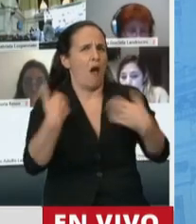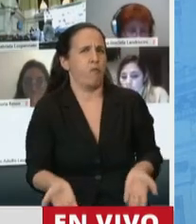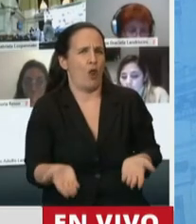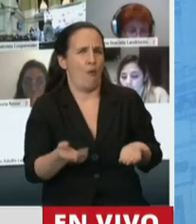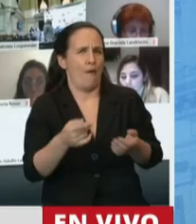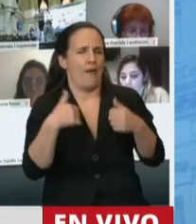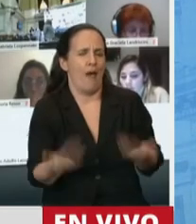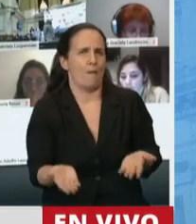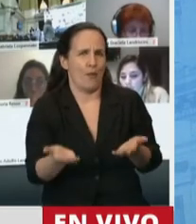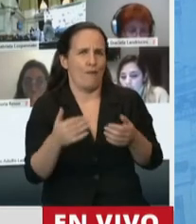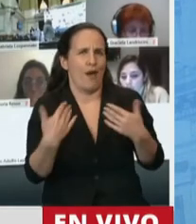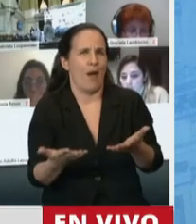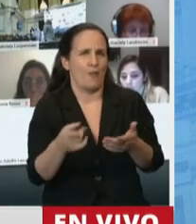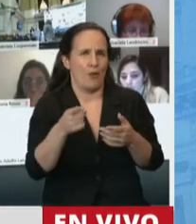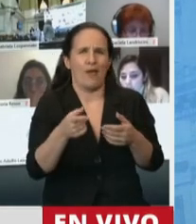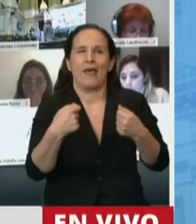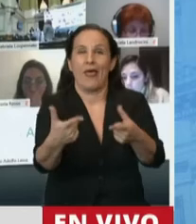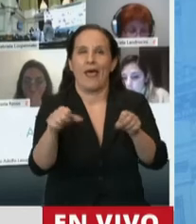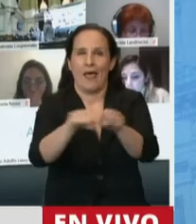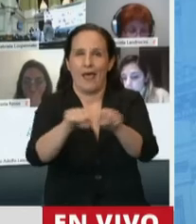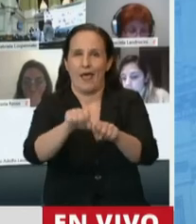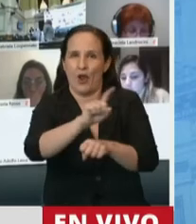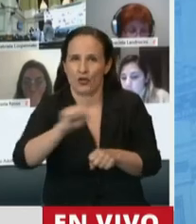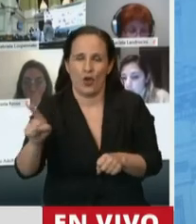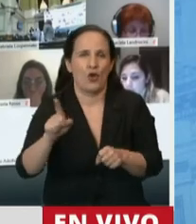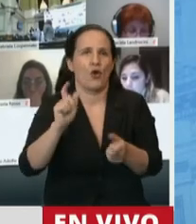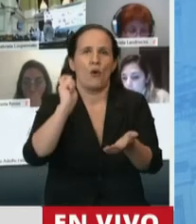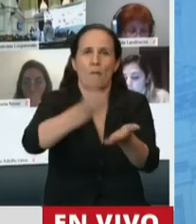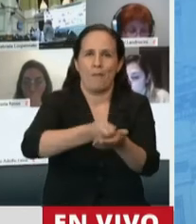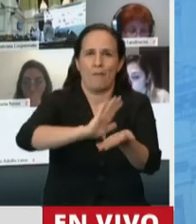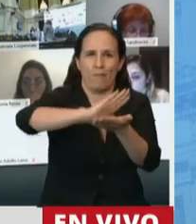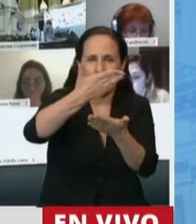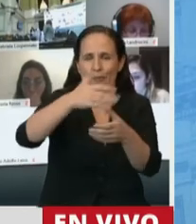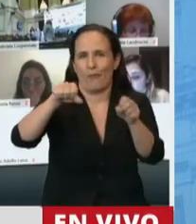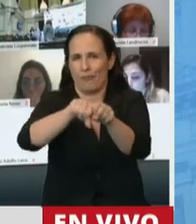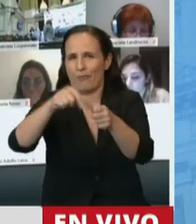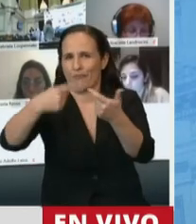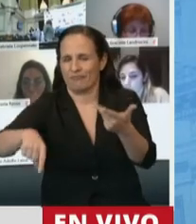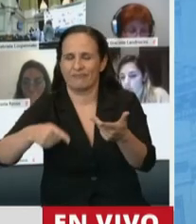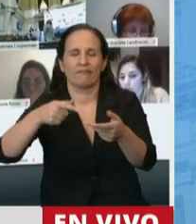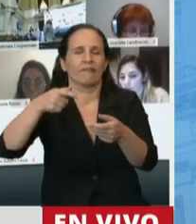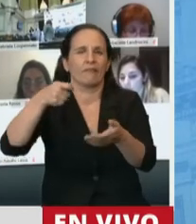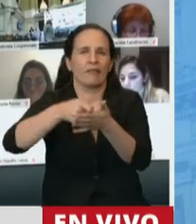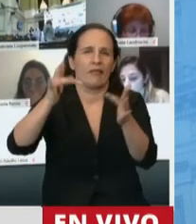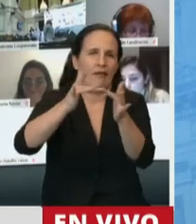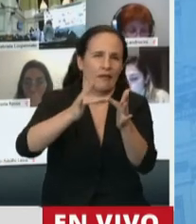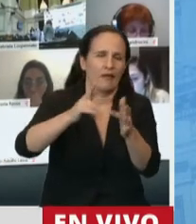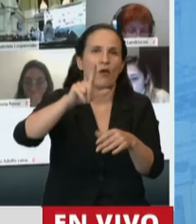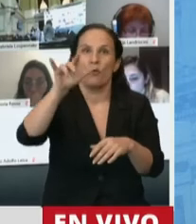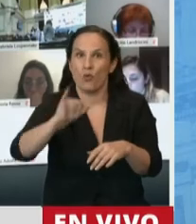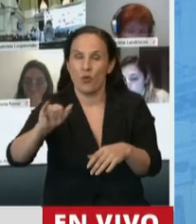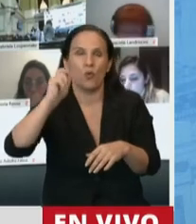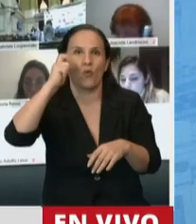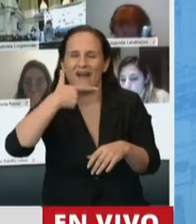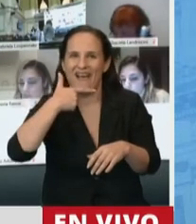no garantizan la conectividad, el pago de las herramientas de trabajo, los servicios como luz, gas, que tampoco